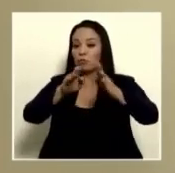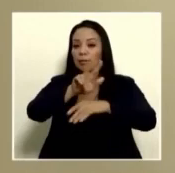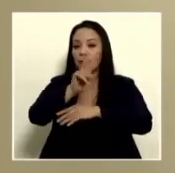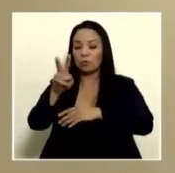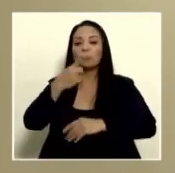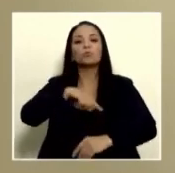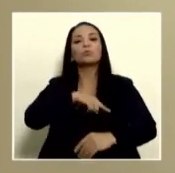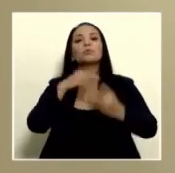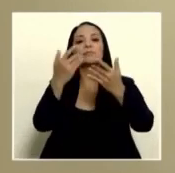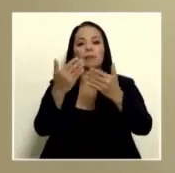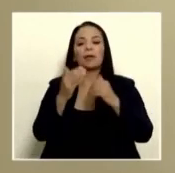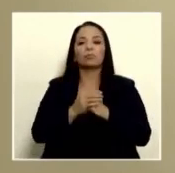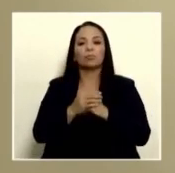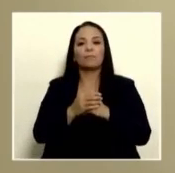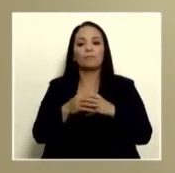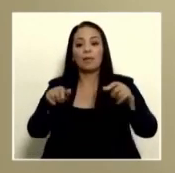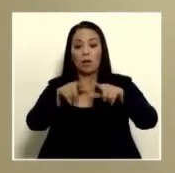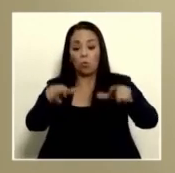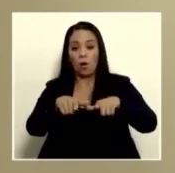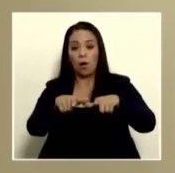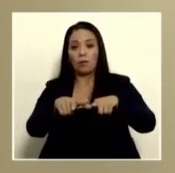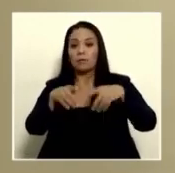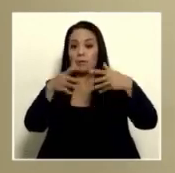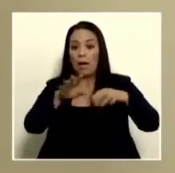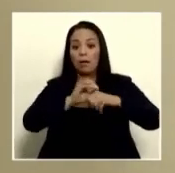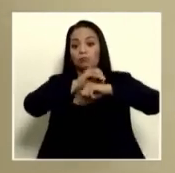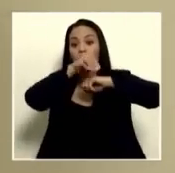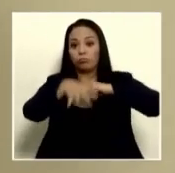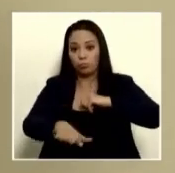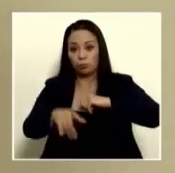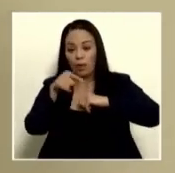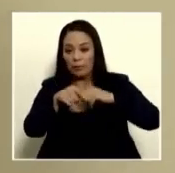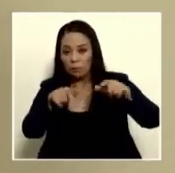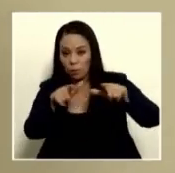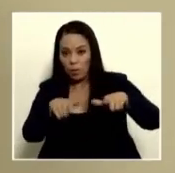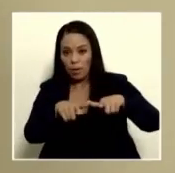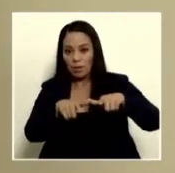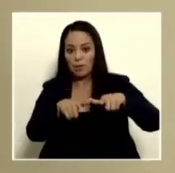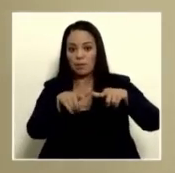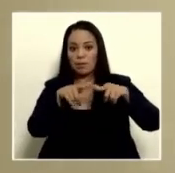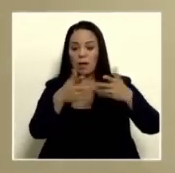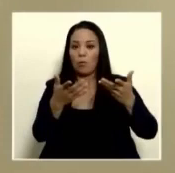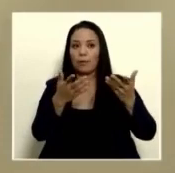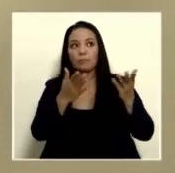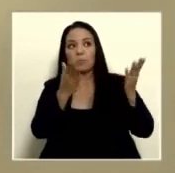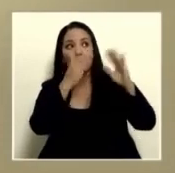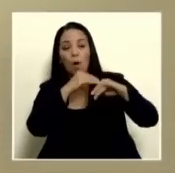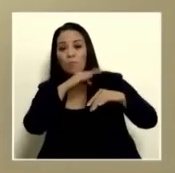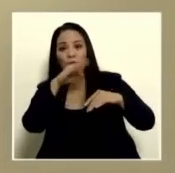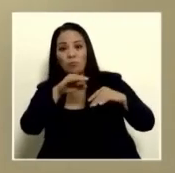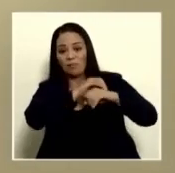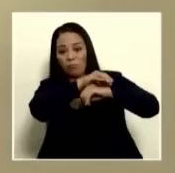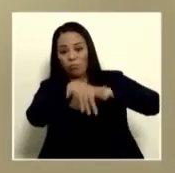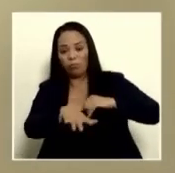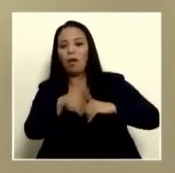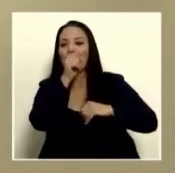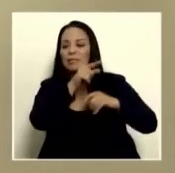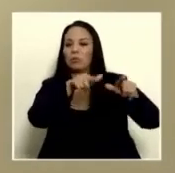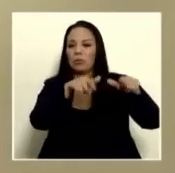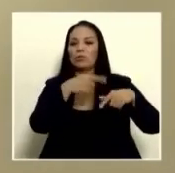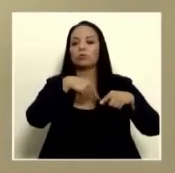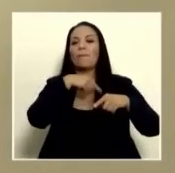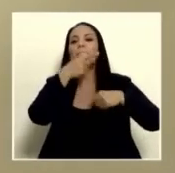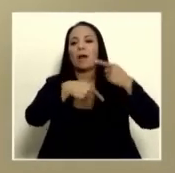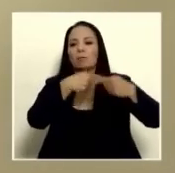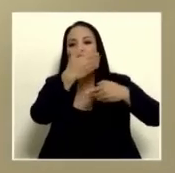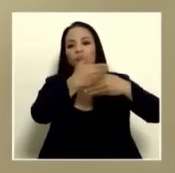esperaríamos en el sitio que ya está impactado que ya se vino el derrumbe que ya está expuesto que no hay montaña ahí en ese punto si vamos a poner